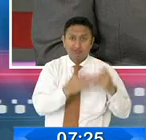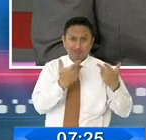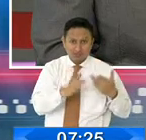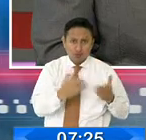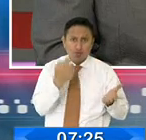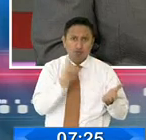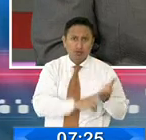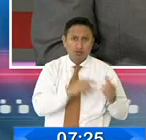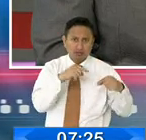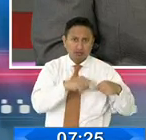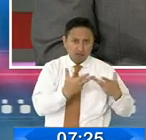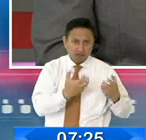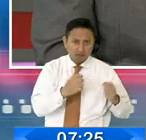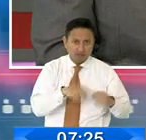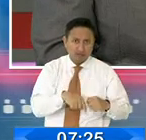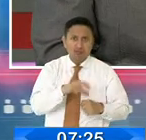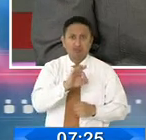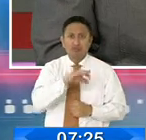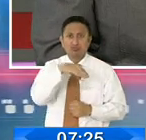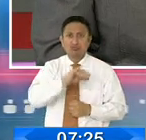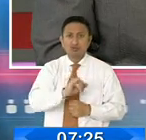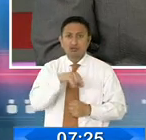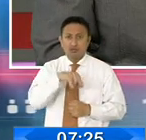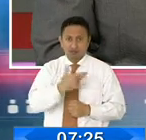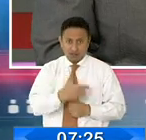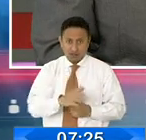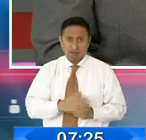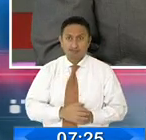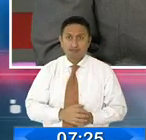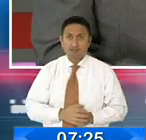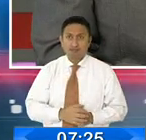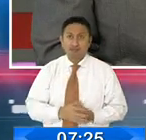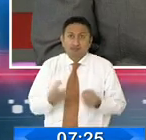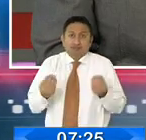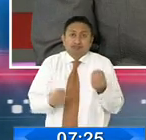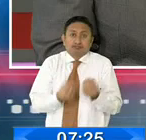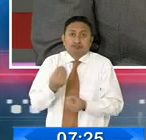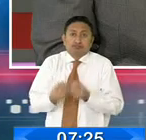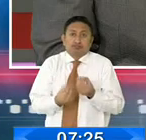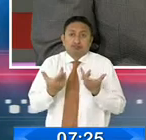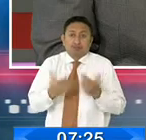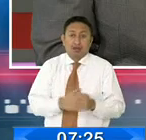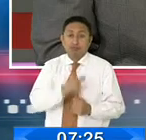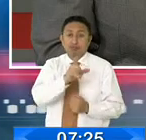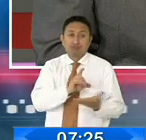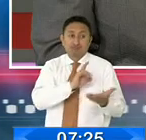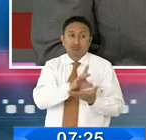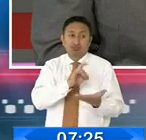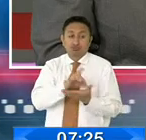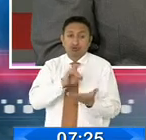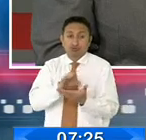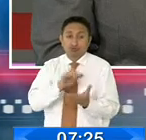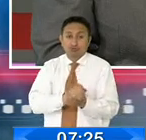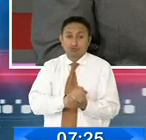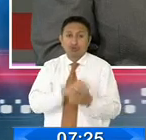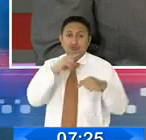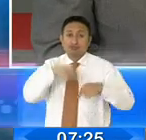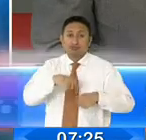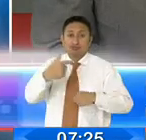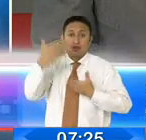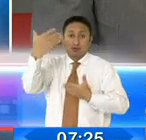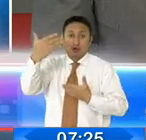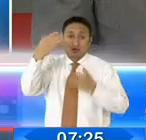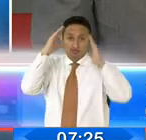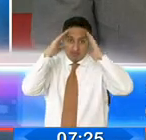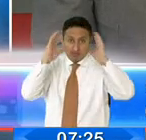una carta de intención con el Fondo Monetario Internacional. Entonces, había ya despidos, todo este descuido en la política